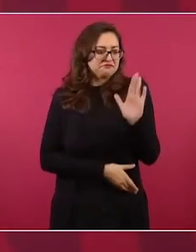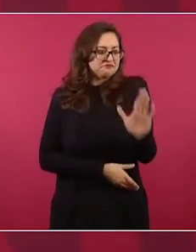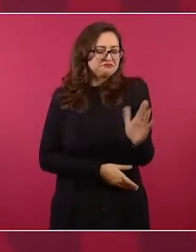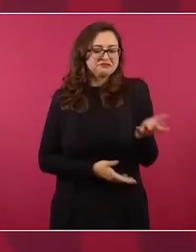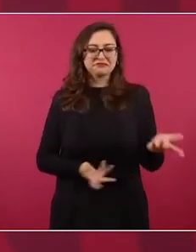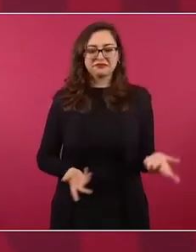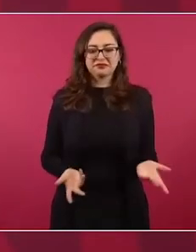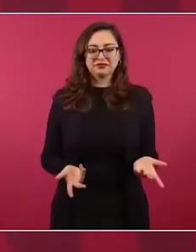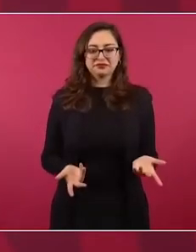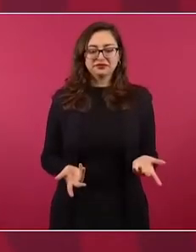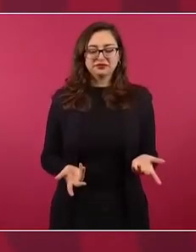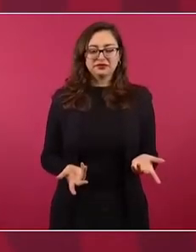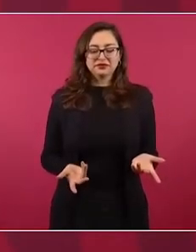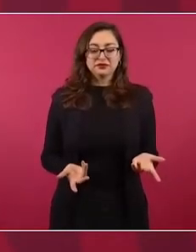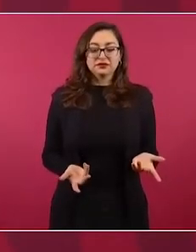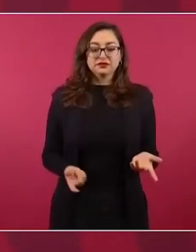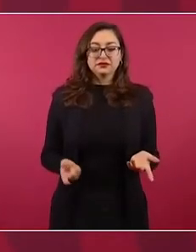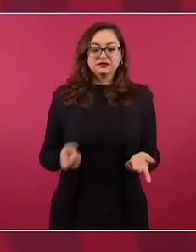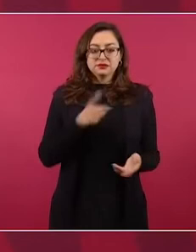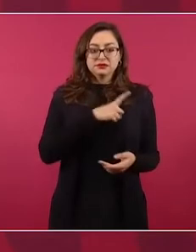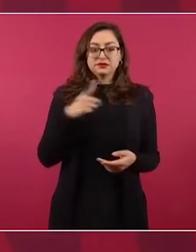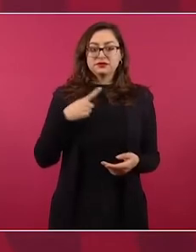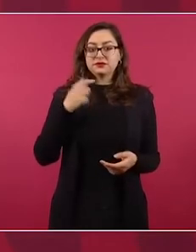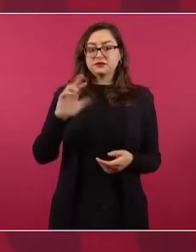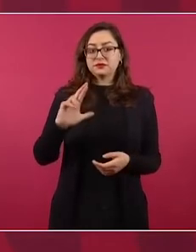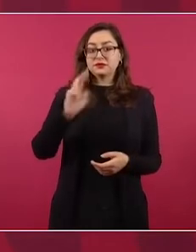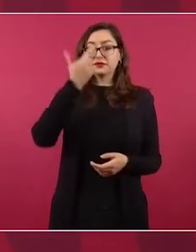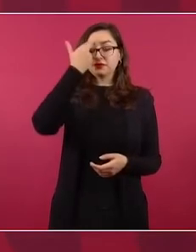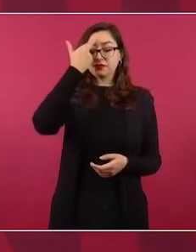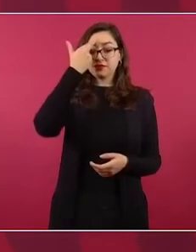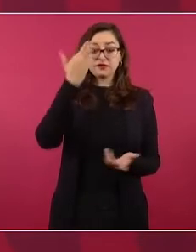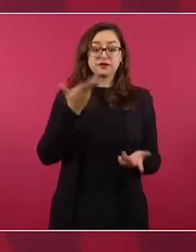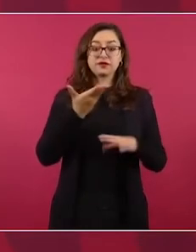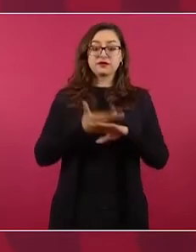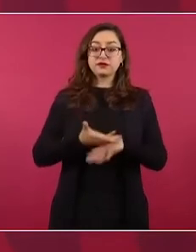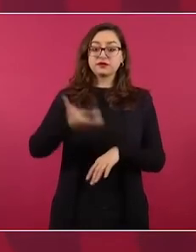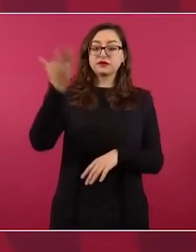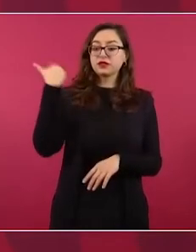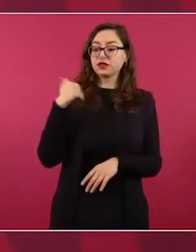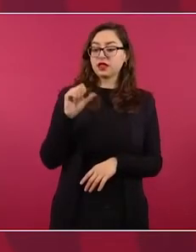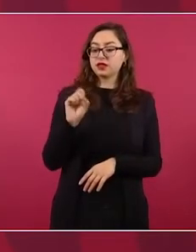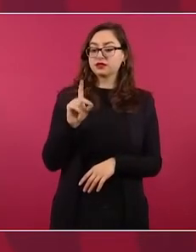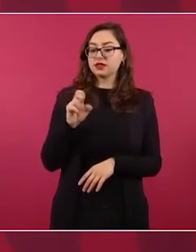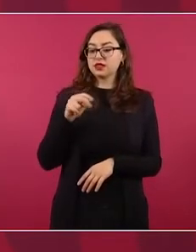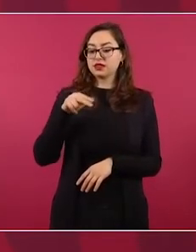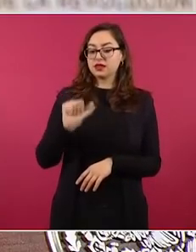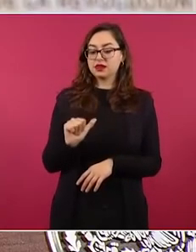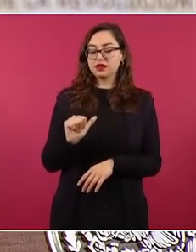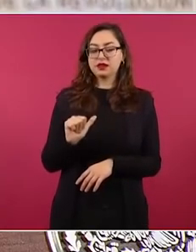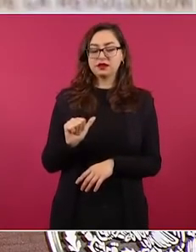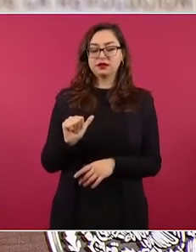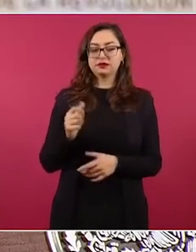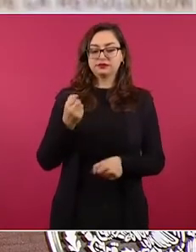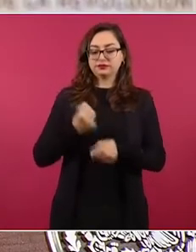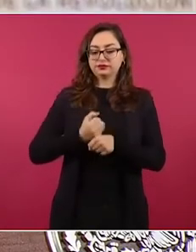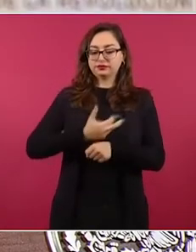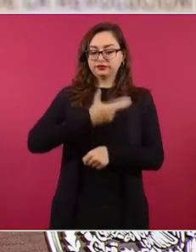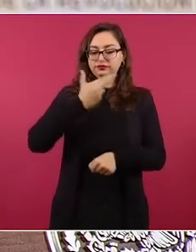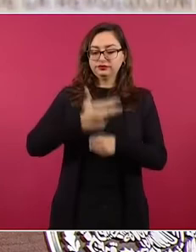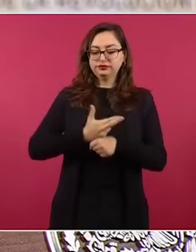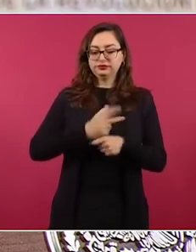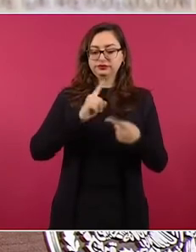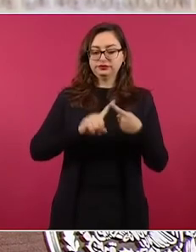que los secretarios de Defensa de Calderón,